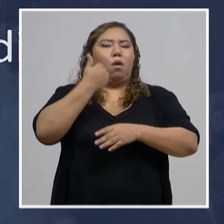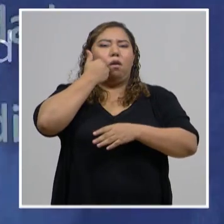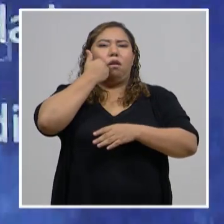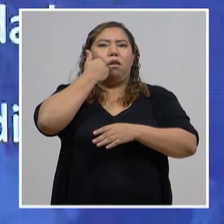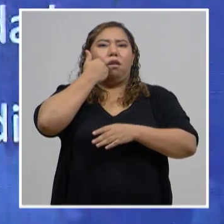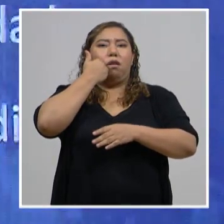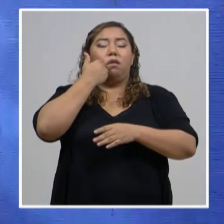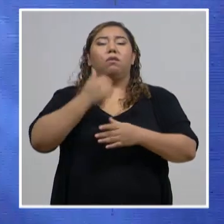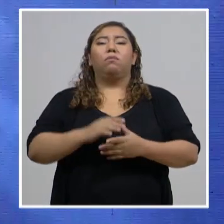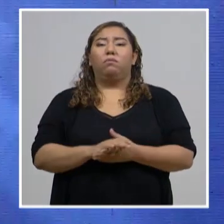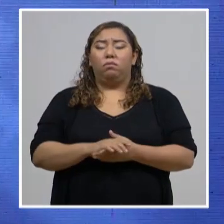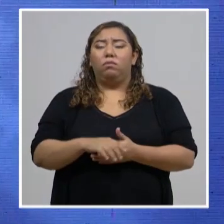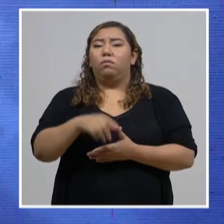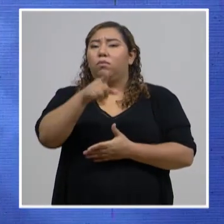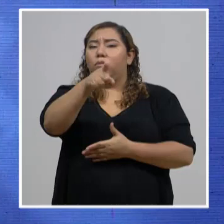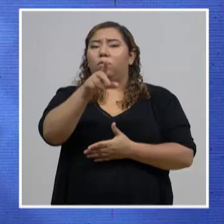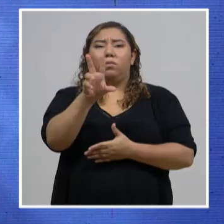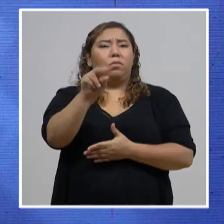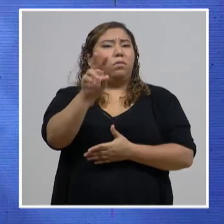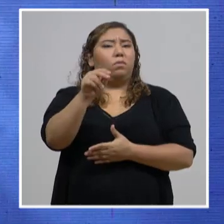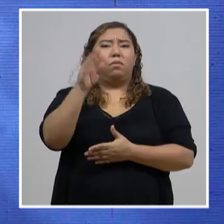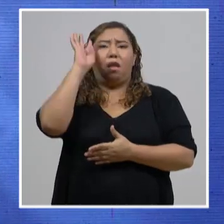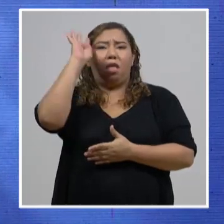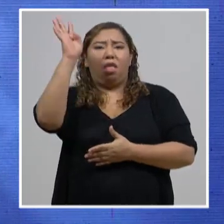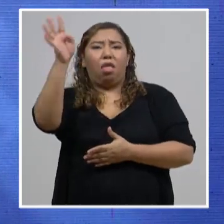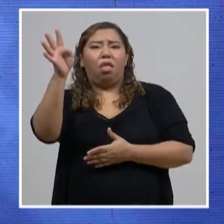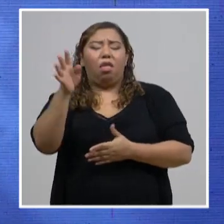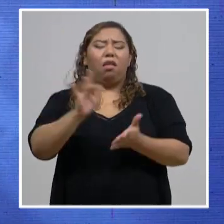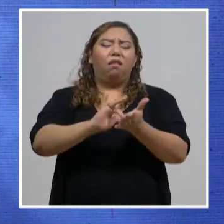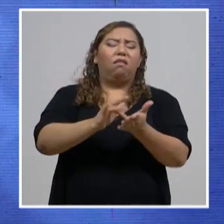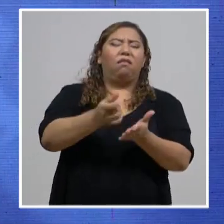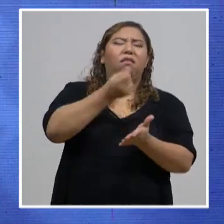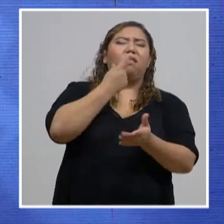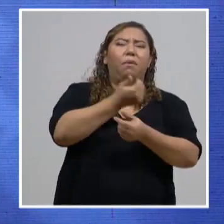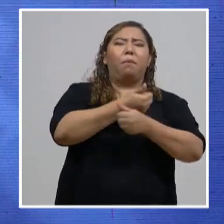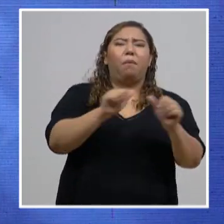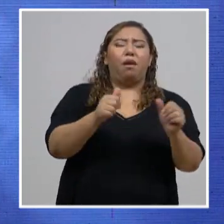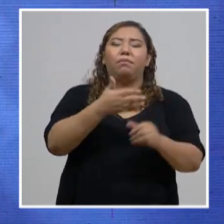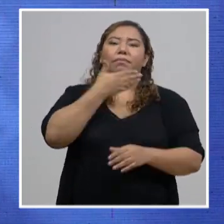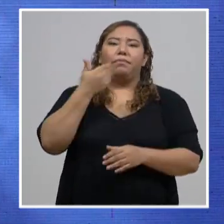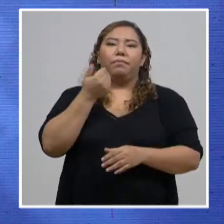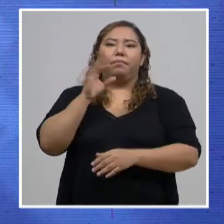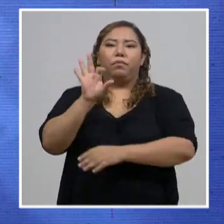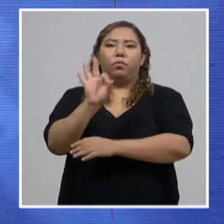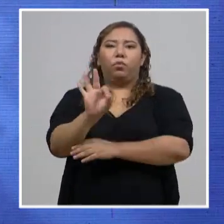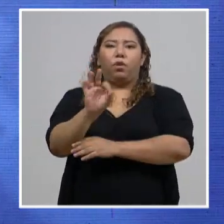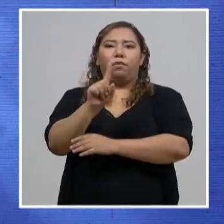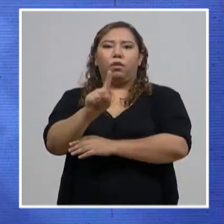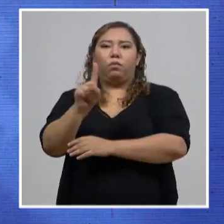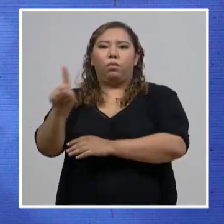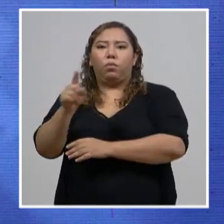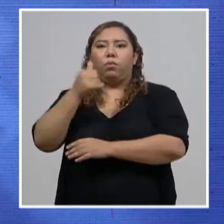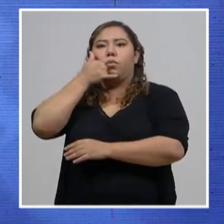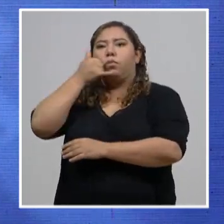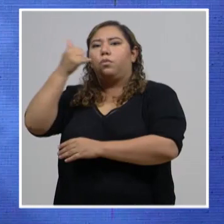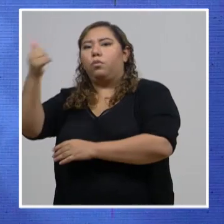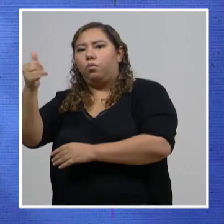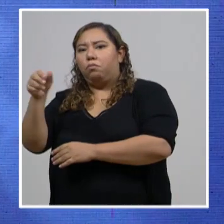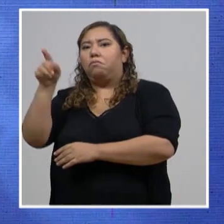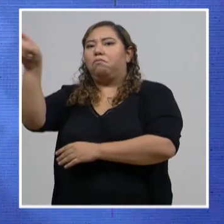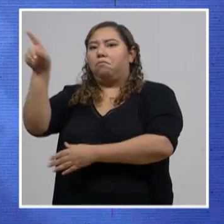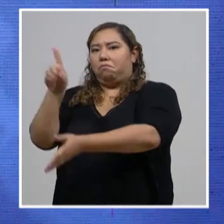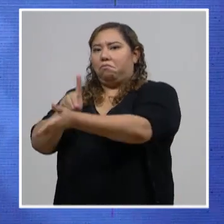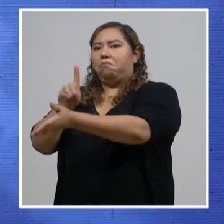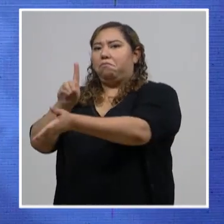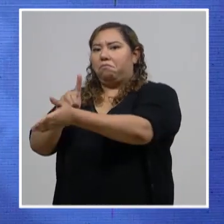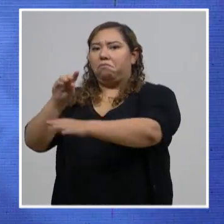se automedique. Mejor llame al 911, que hay un grupo de médicos capacitados, le atenderá